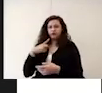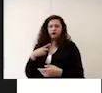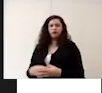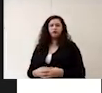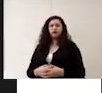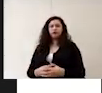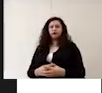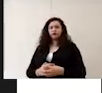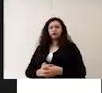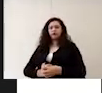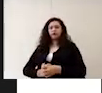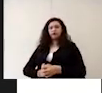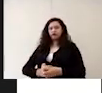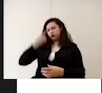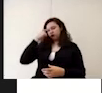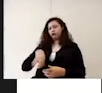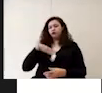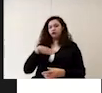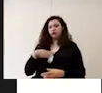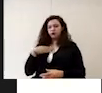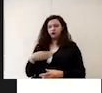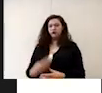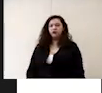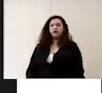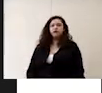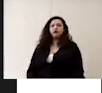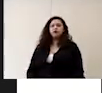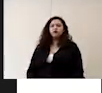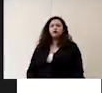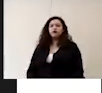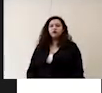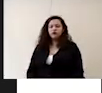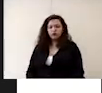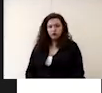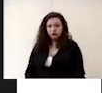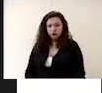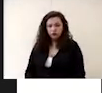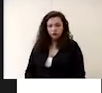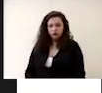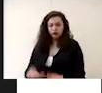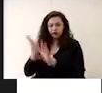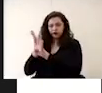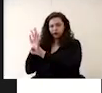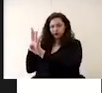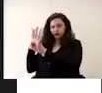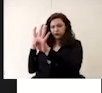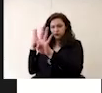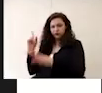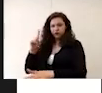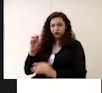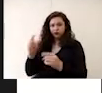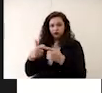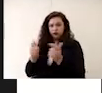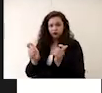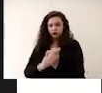en cuanto a los sanitarios no permitir que se formen filas o grupos cerca de los